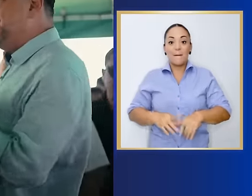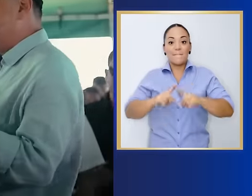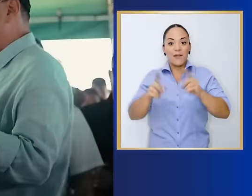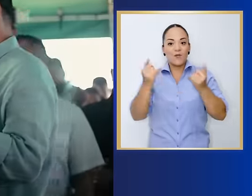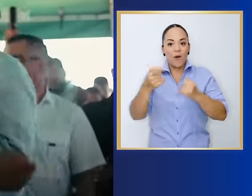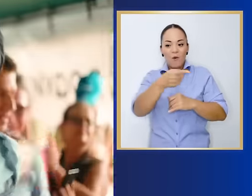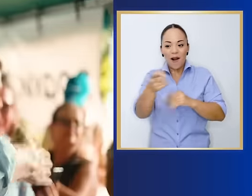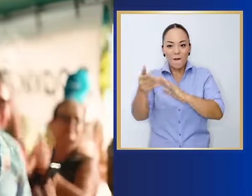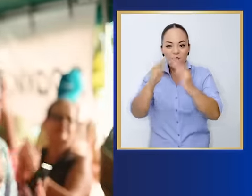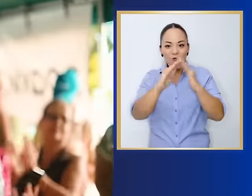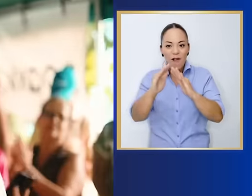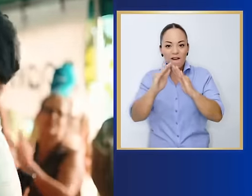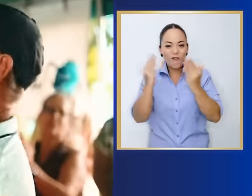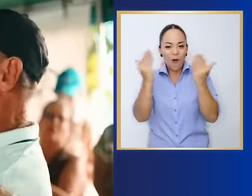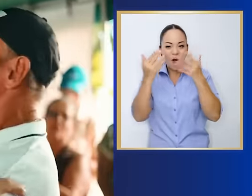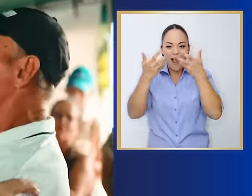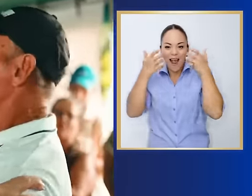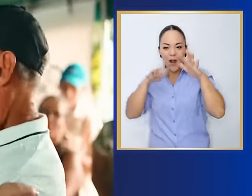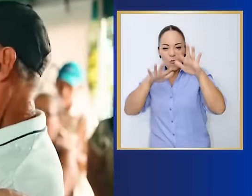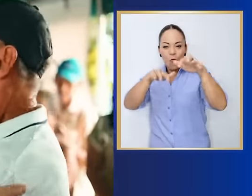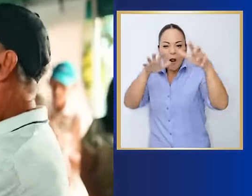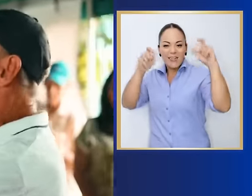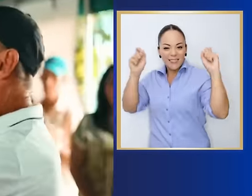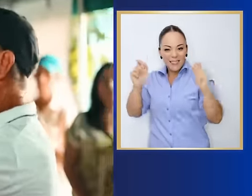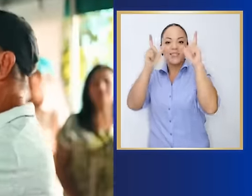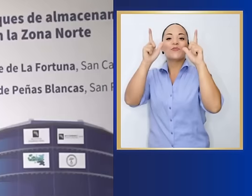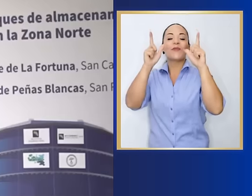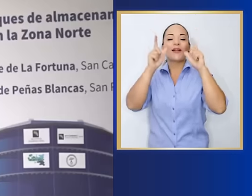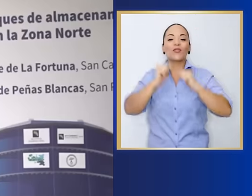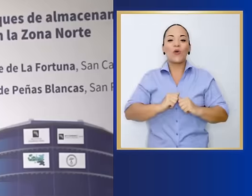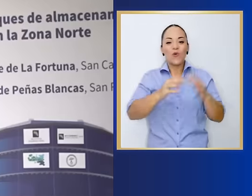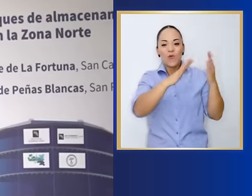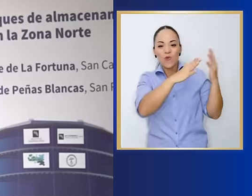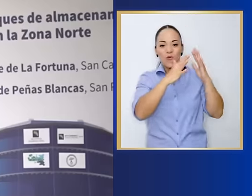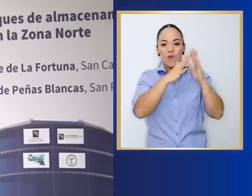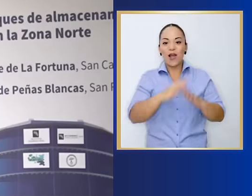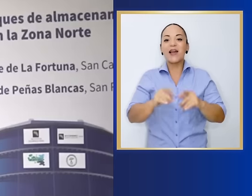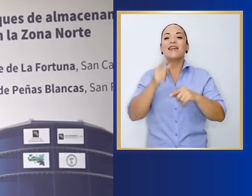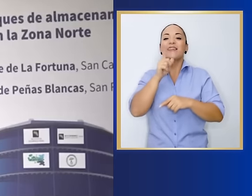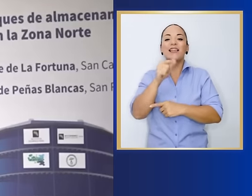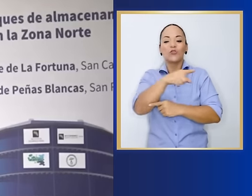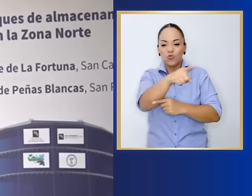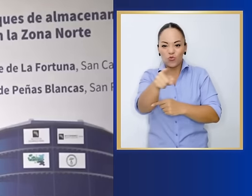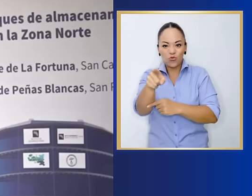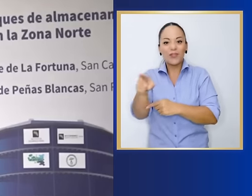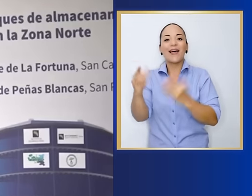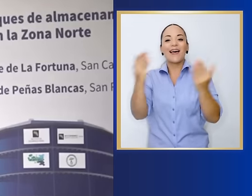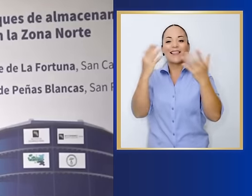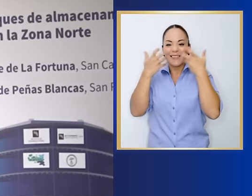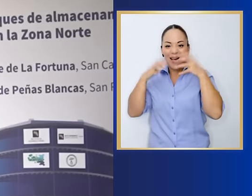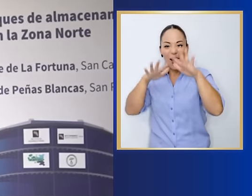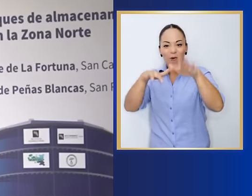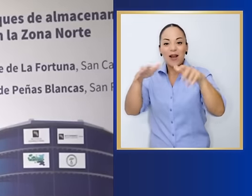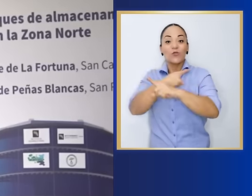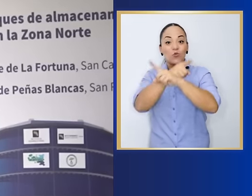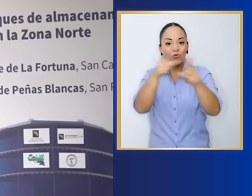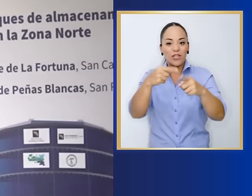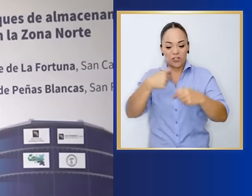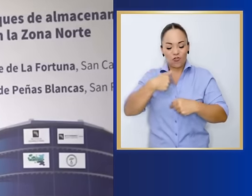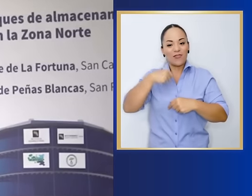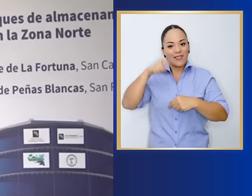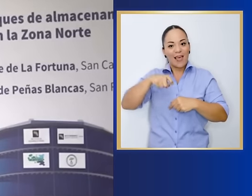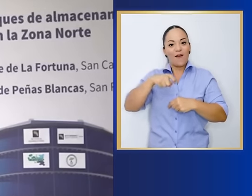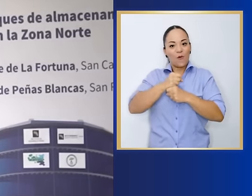de jaguares se despertó. Y eso son ustedes, a ustedes